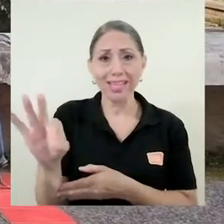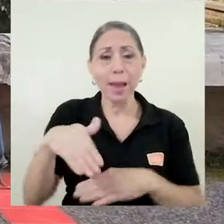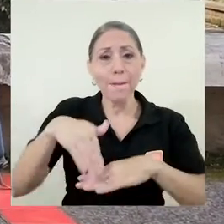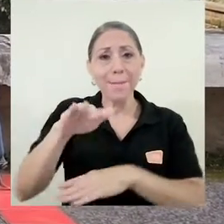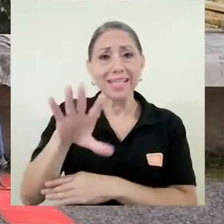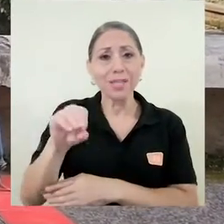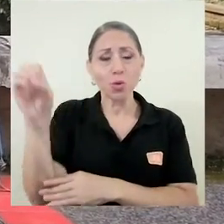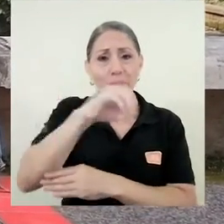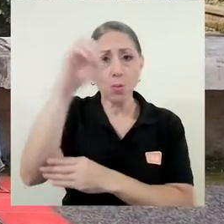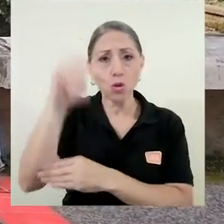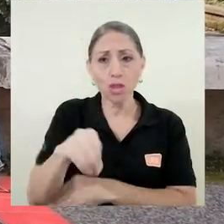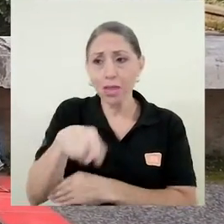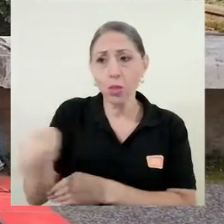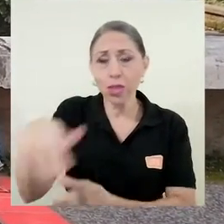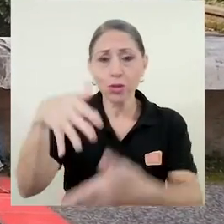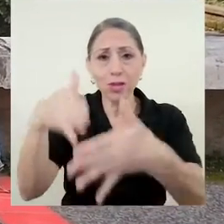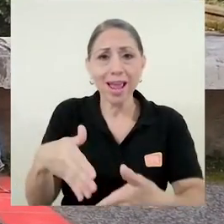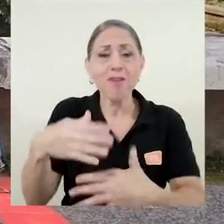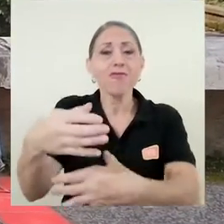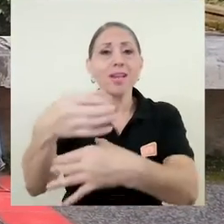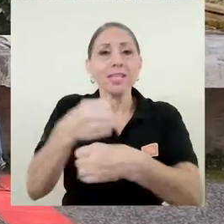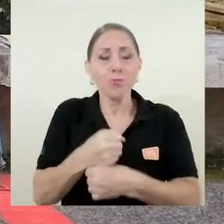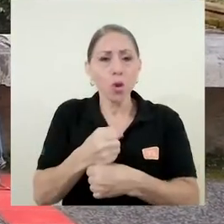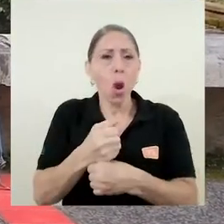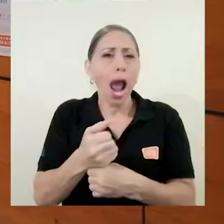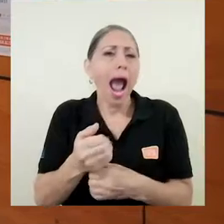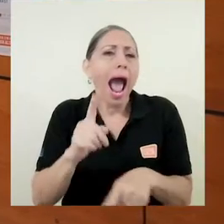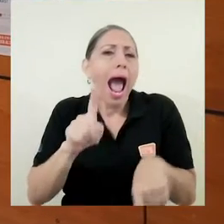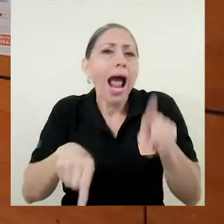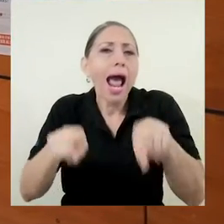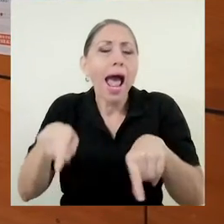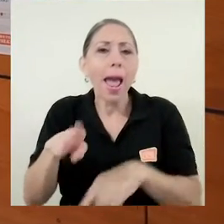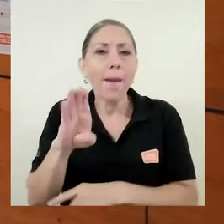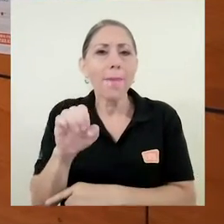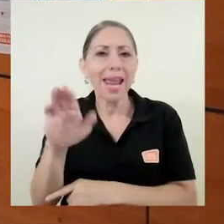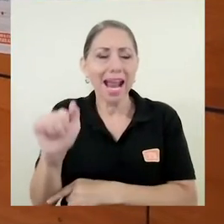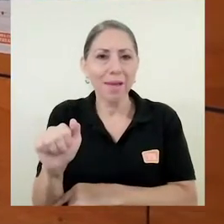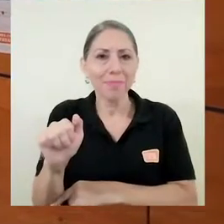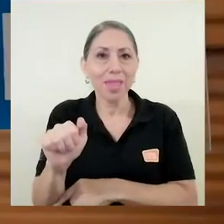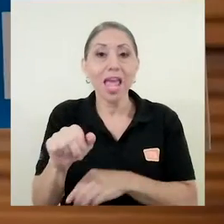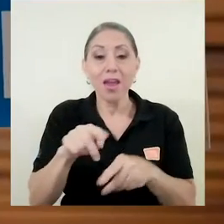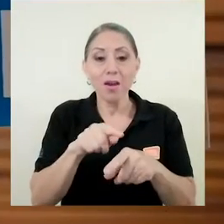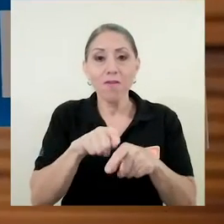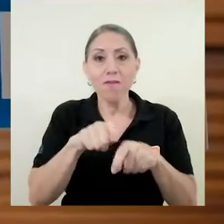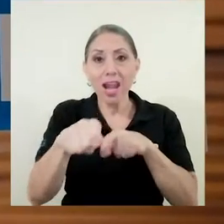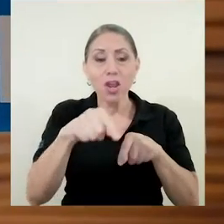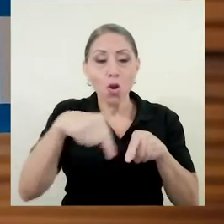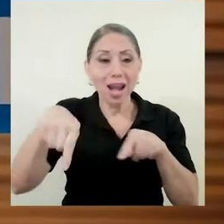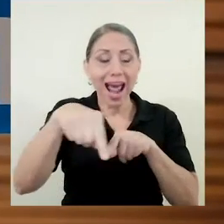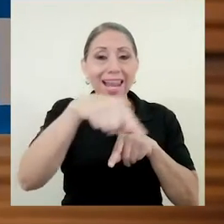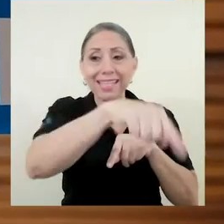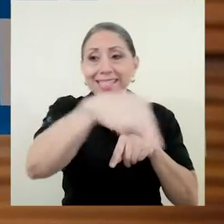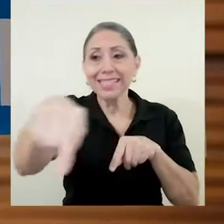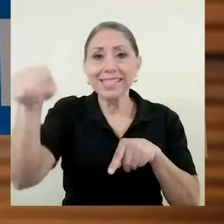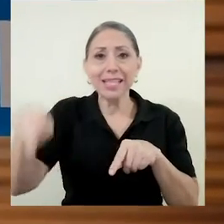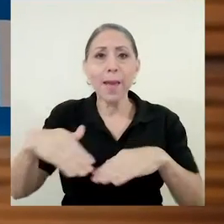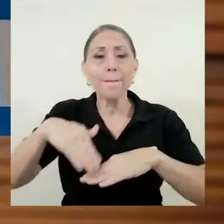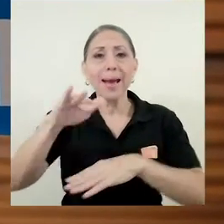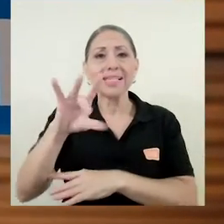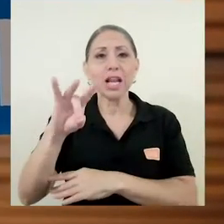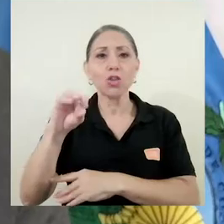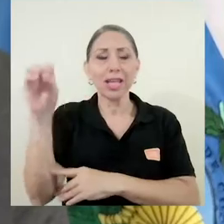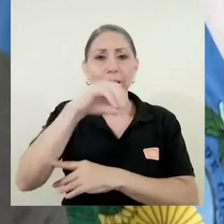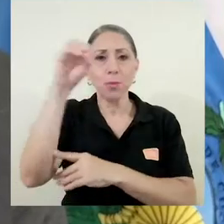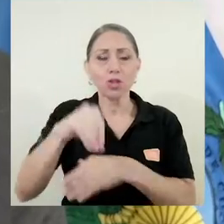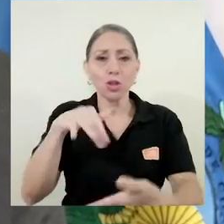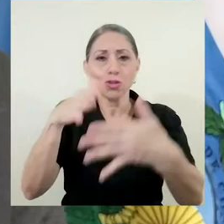población estudiantil recibió alguna categoría de beca y en las sedes regionales más del 80% tienen beca.